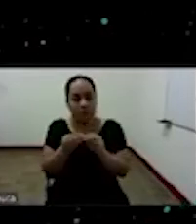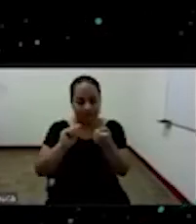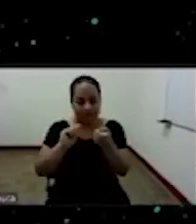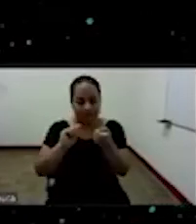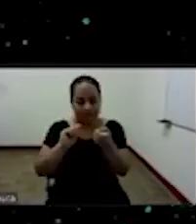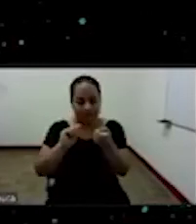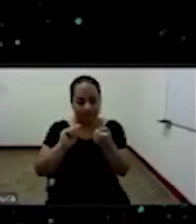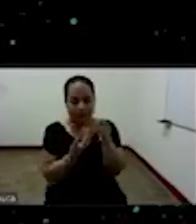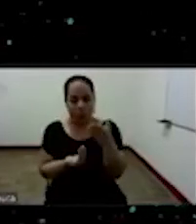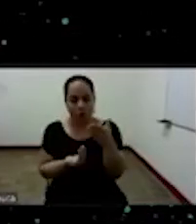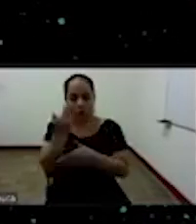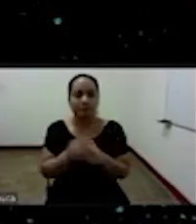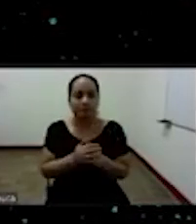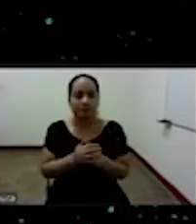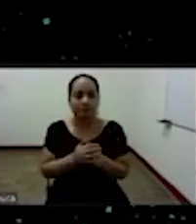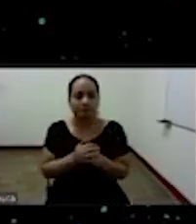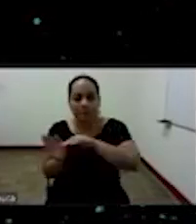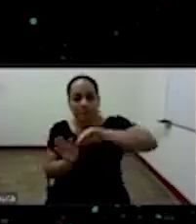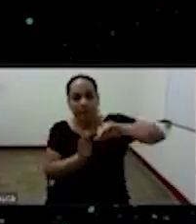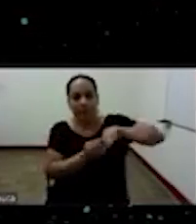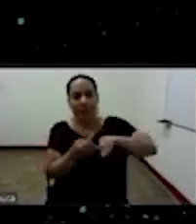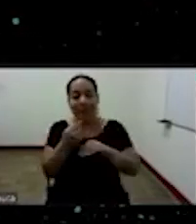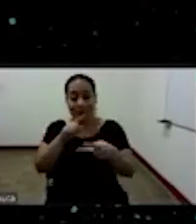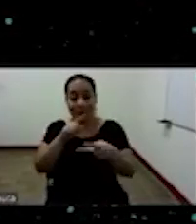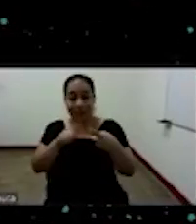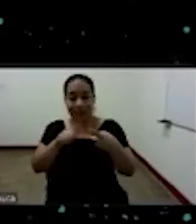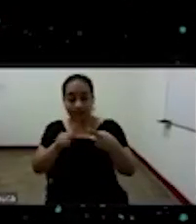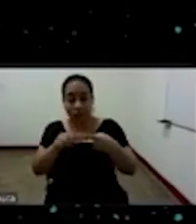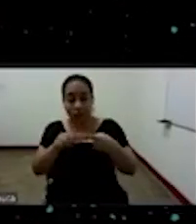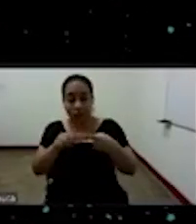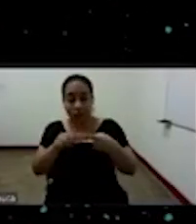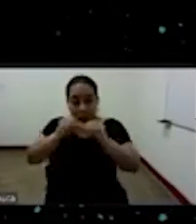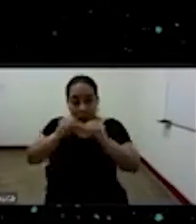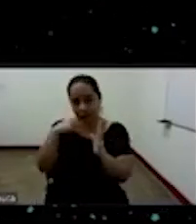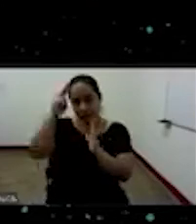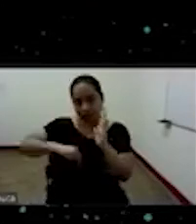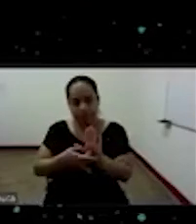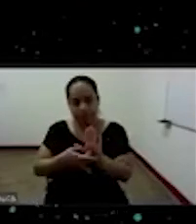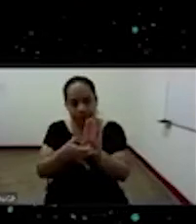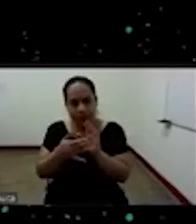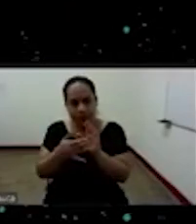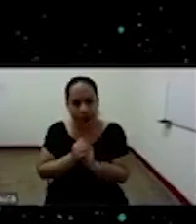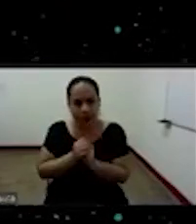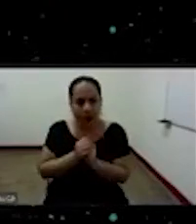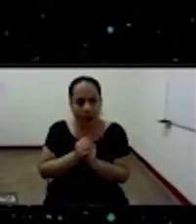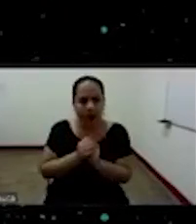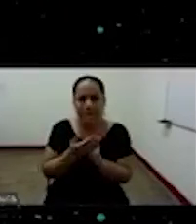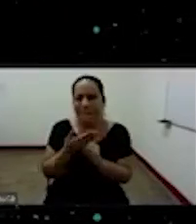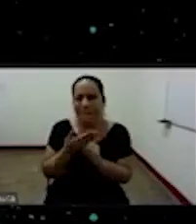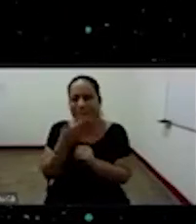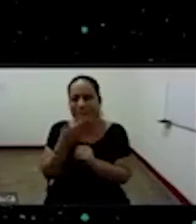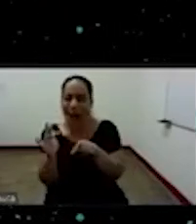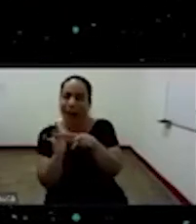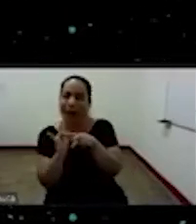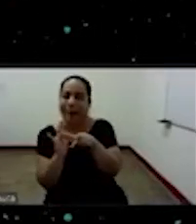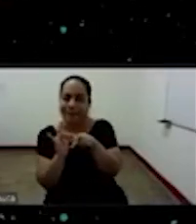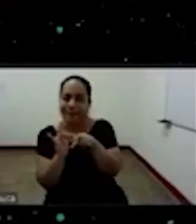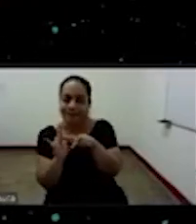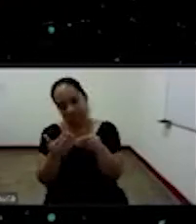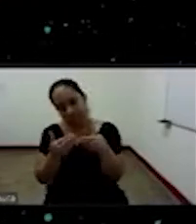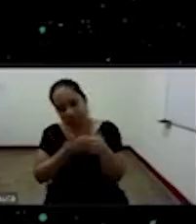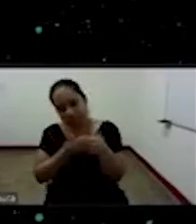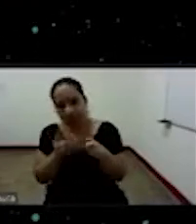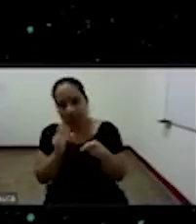por acá en un segundo momento voy a ver eh o mejor aplicar tratar de aplicar